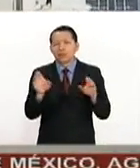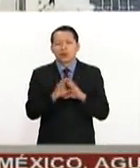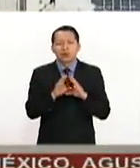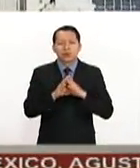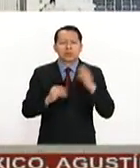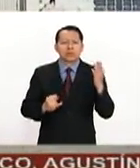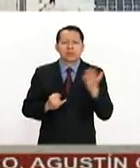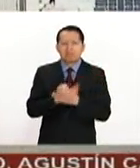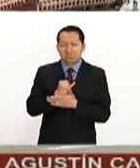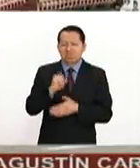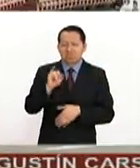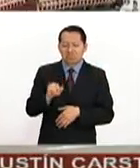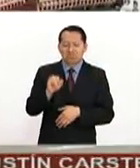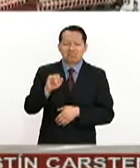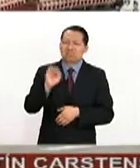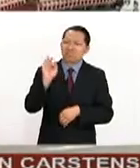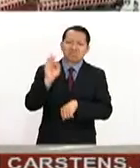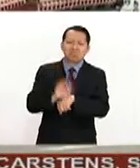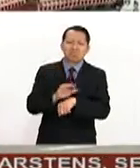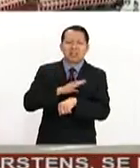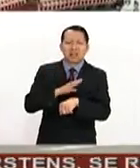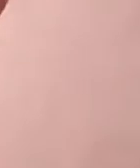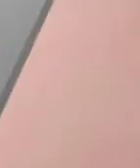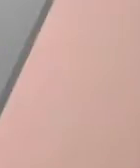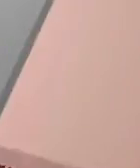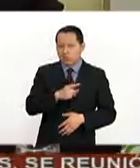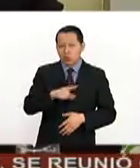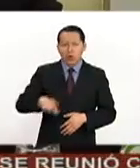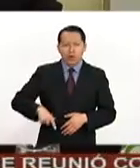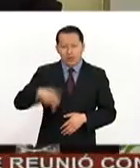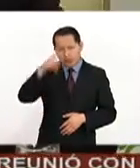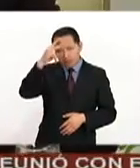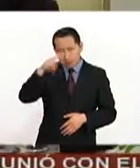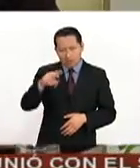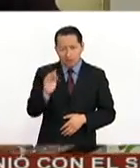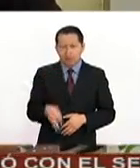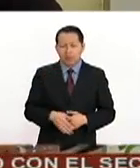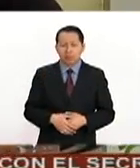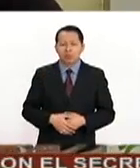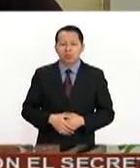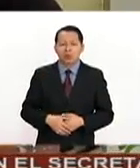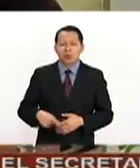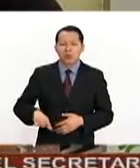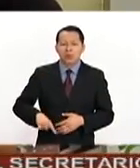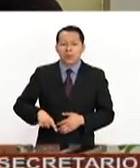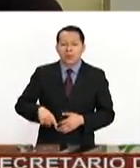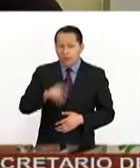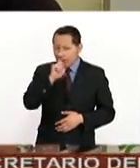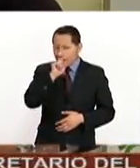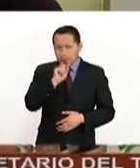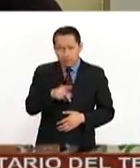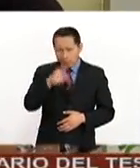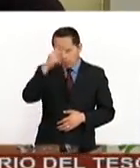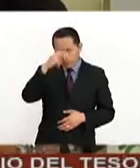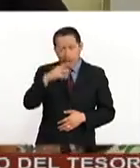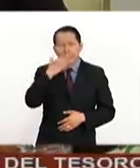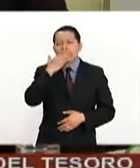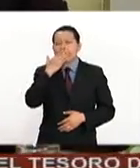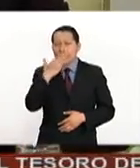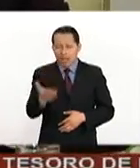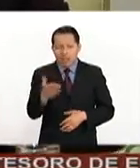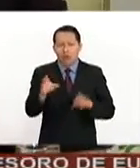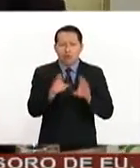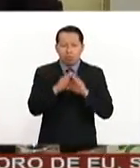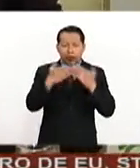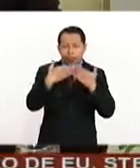decisiones que tome el gobierno de México. Nuestro gobierno está tomando la actitud correcta, una actitud de